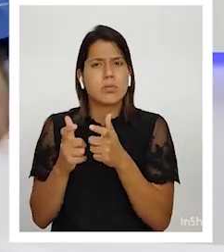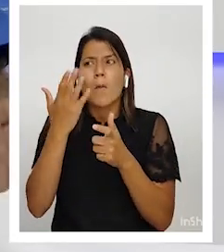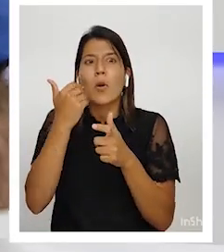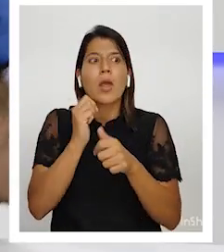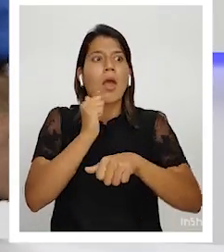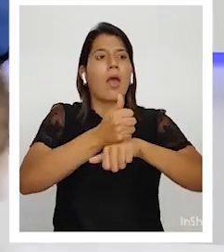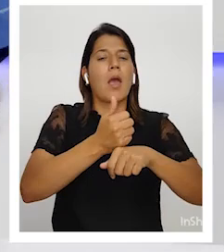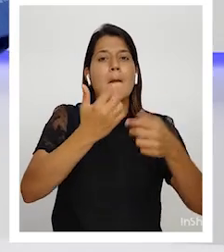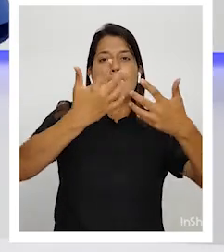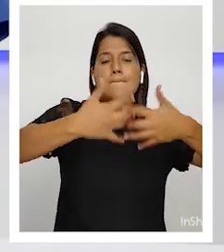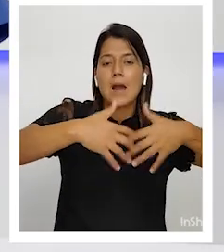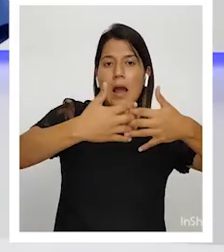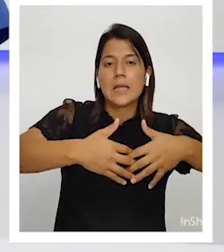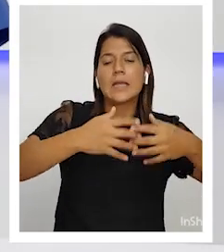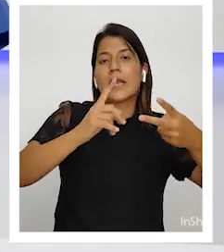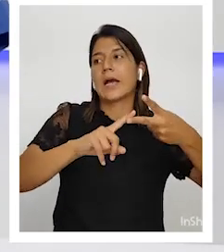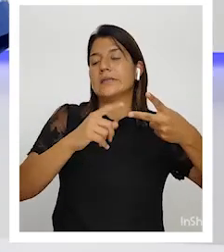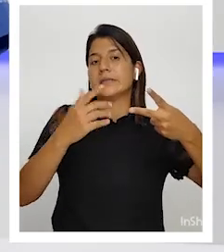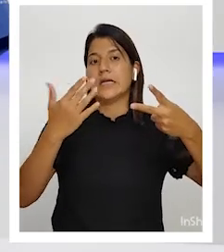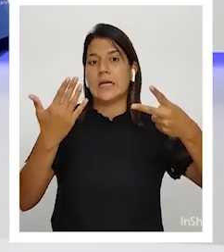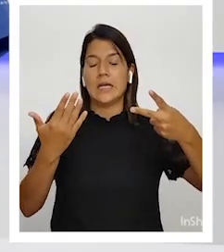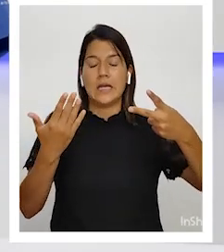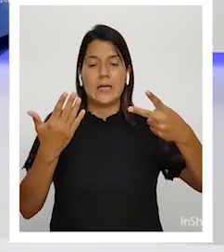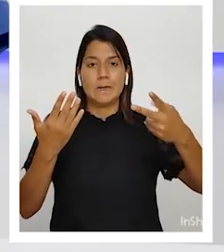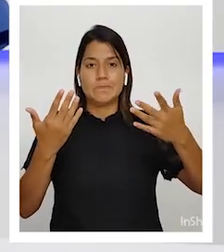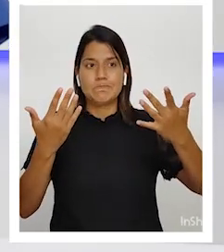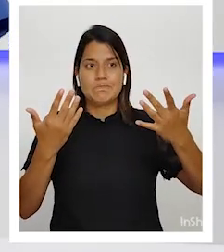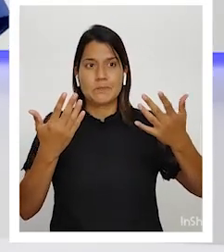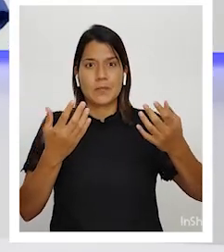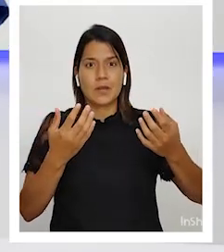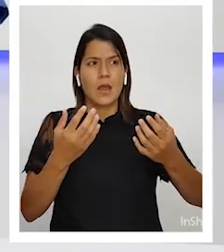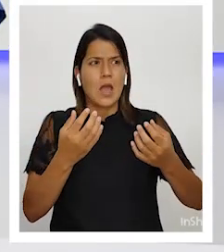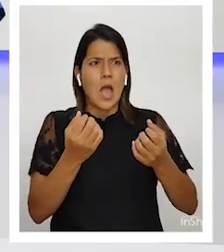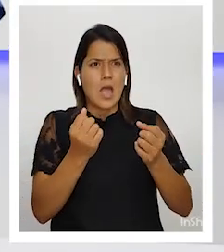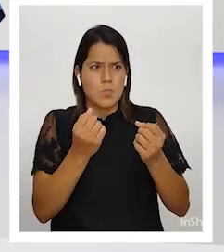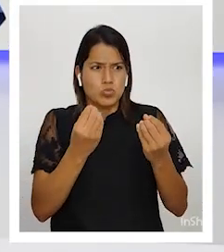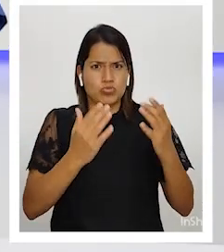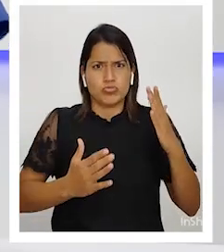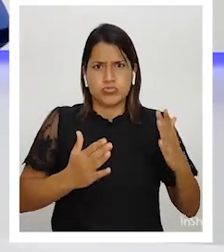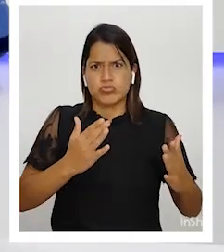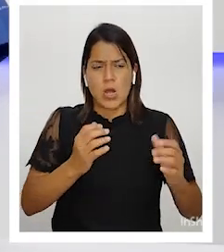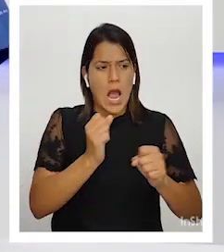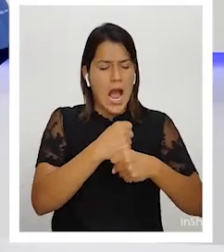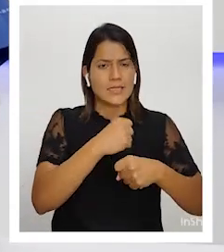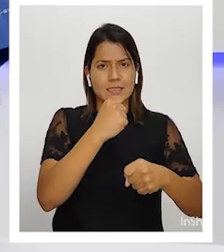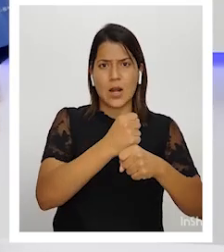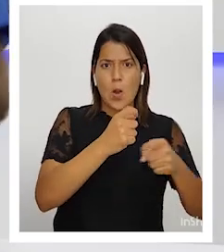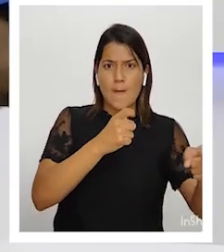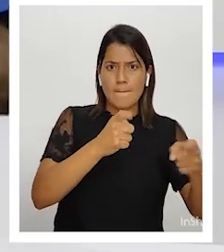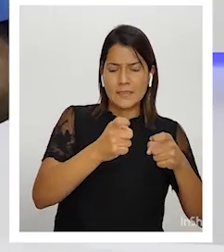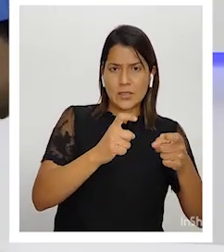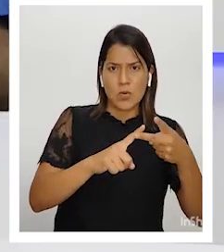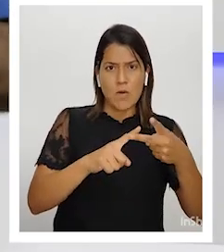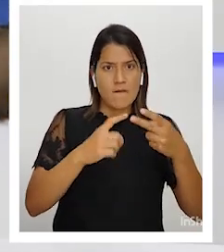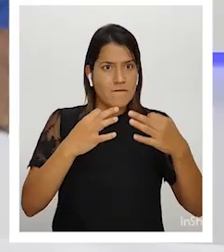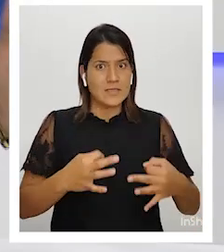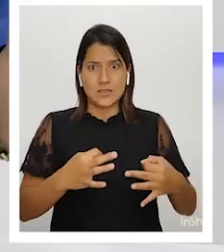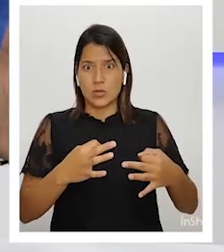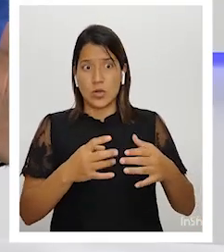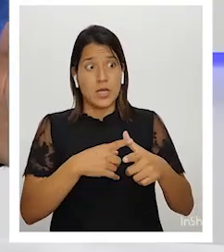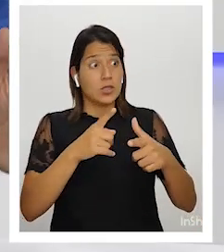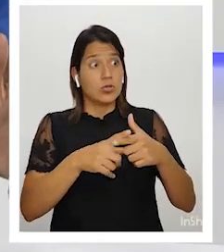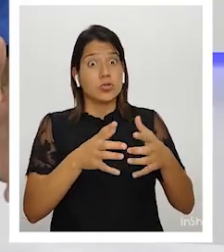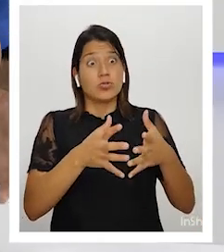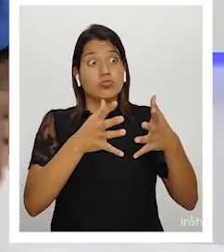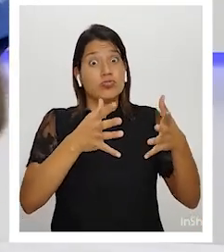que realizan tanto el trabajo administrativo como el trabajo físico van desplazando y desplazando